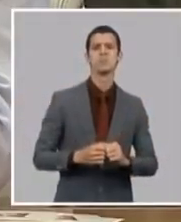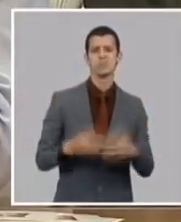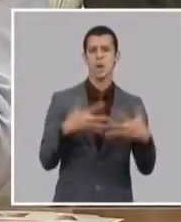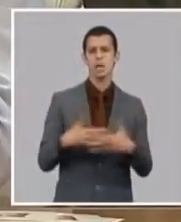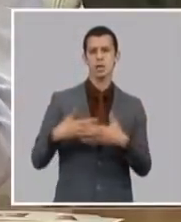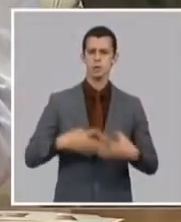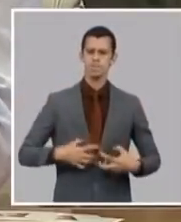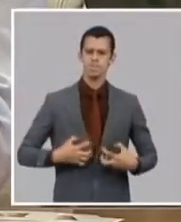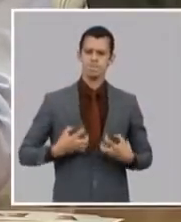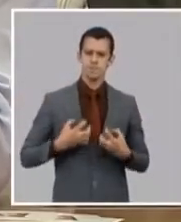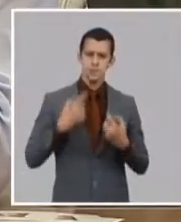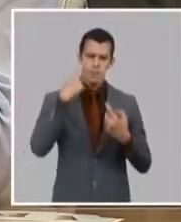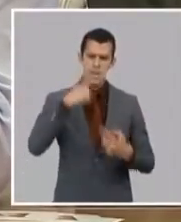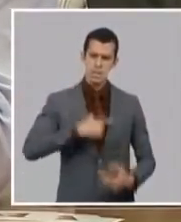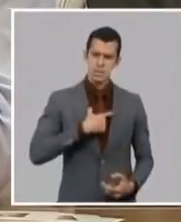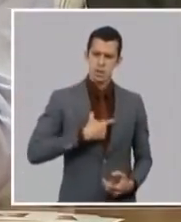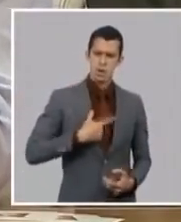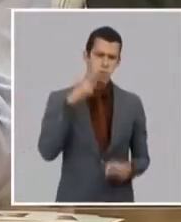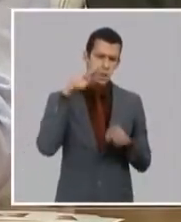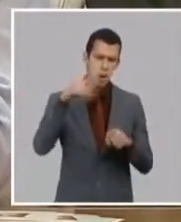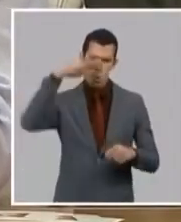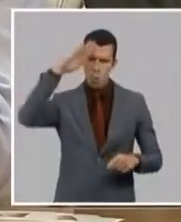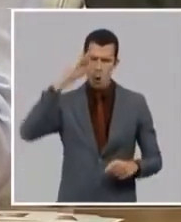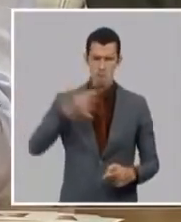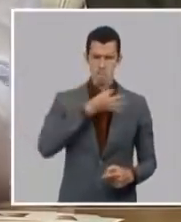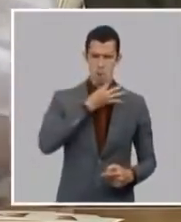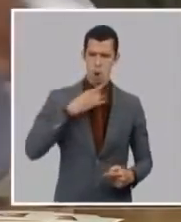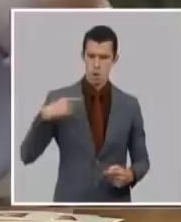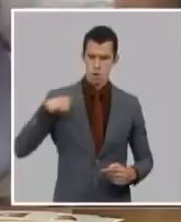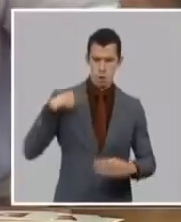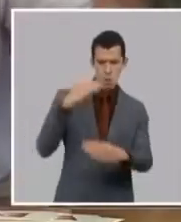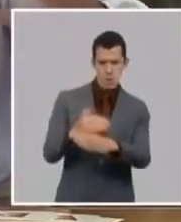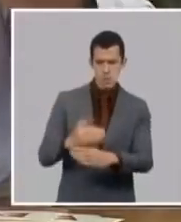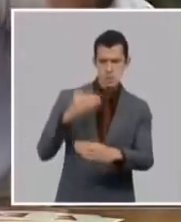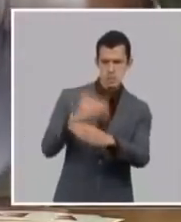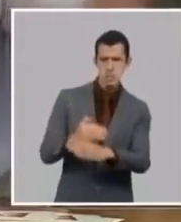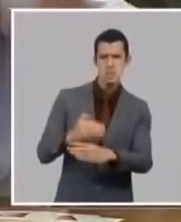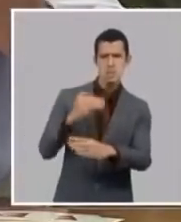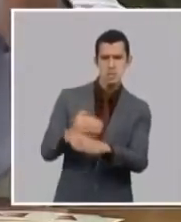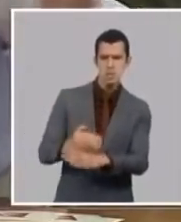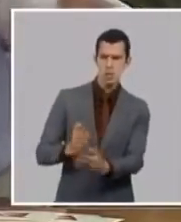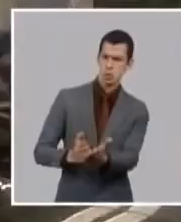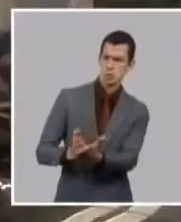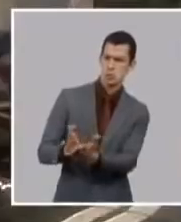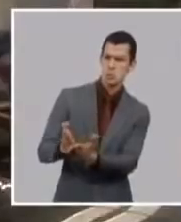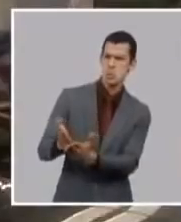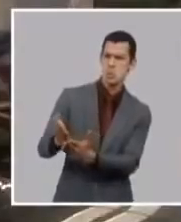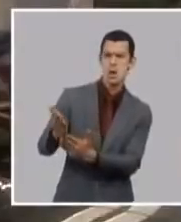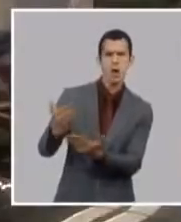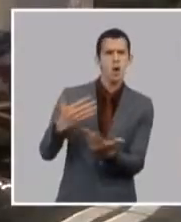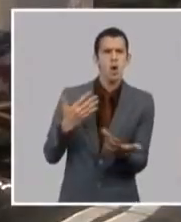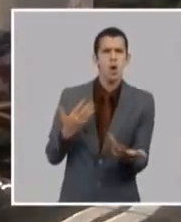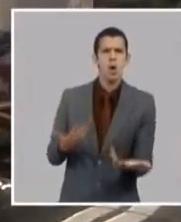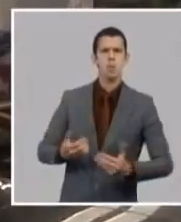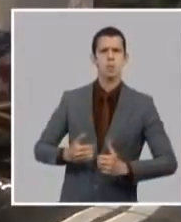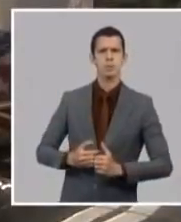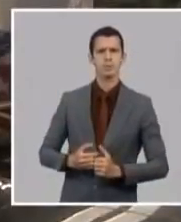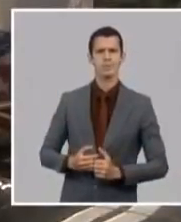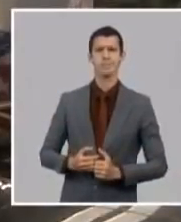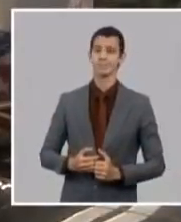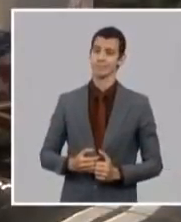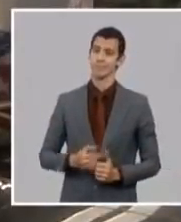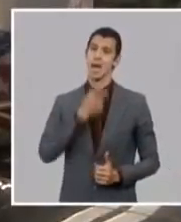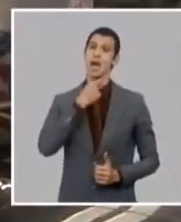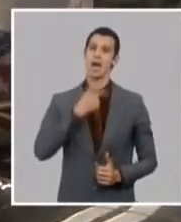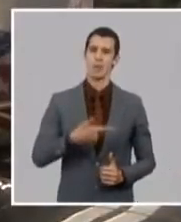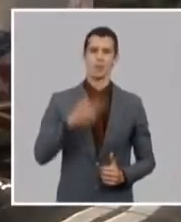en comunidad como hay esa gracia cubana de entre todos ayudarnos con la comida con los que tienen más